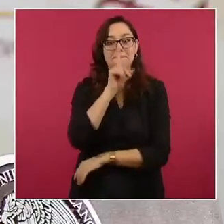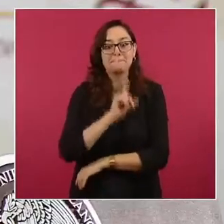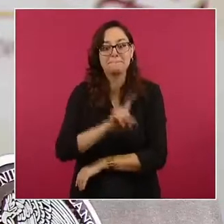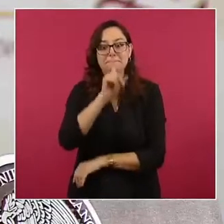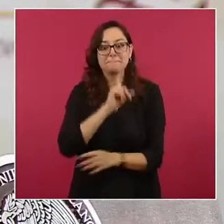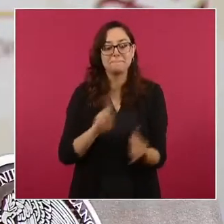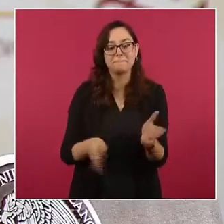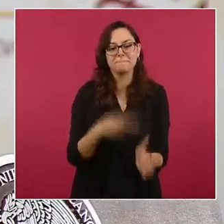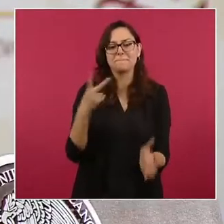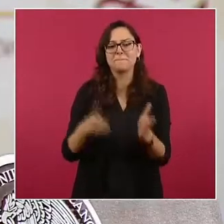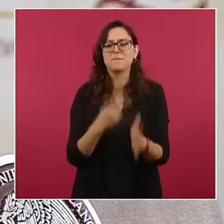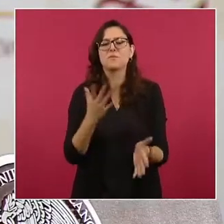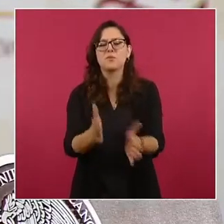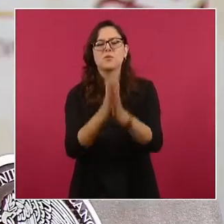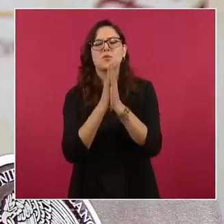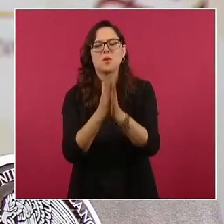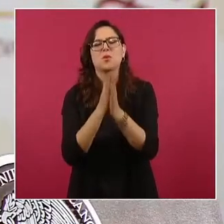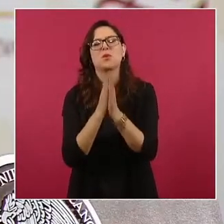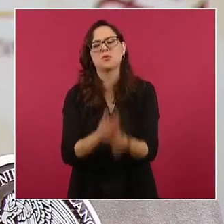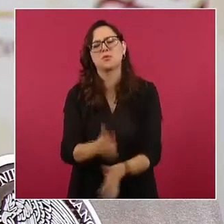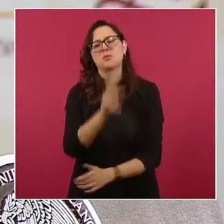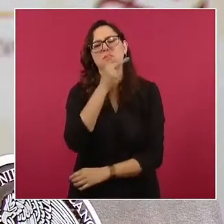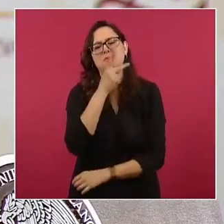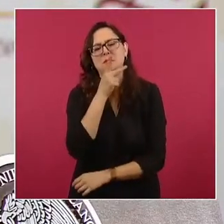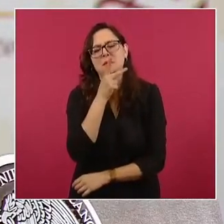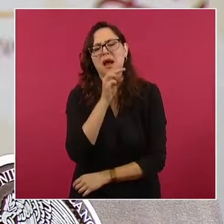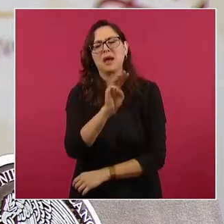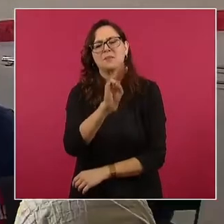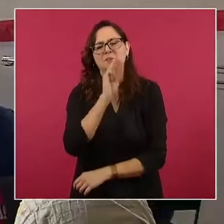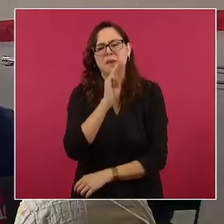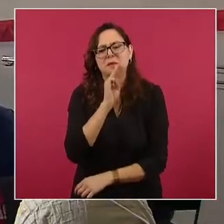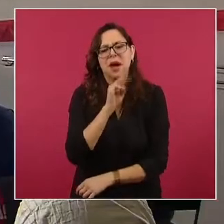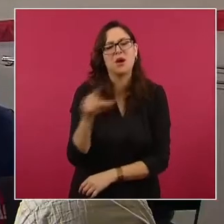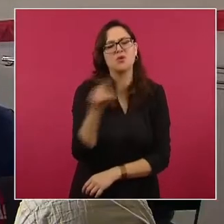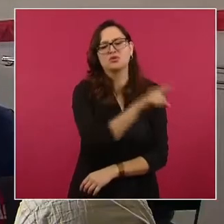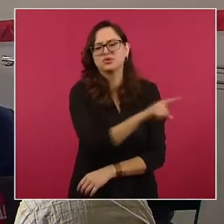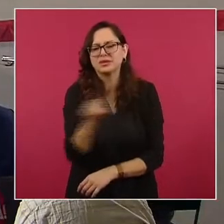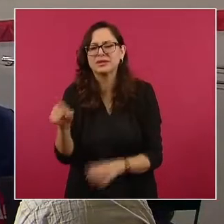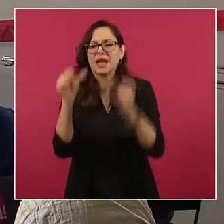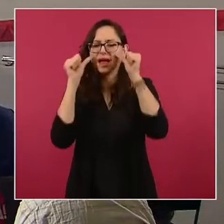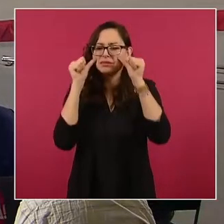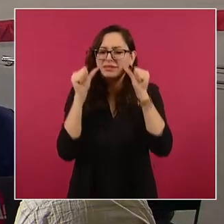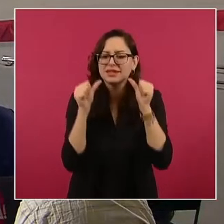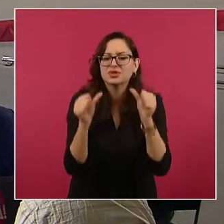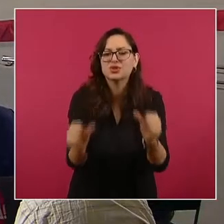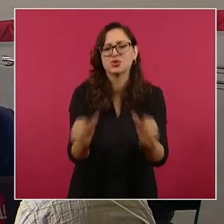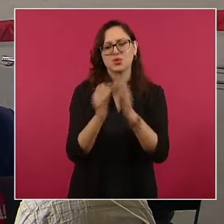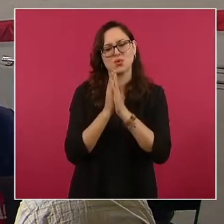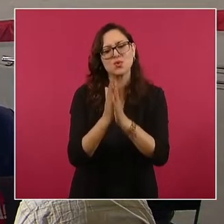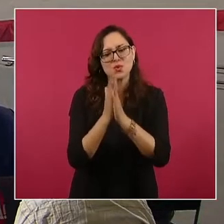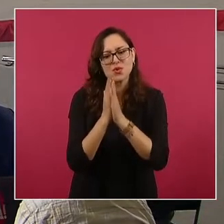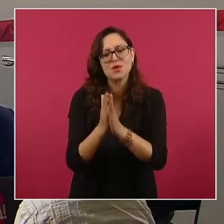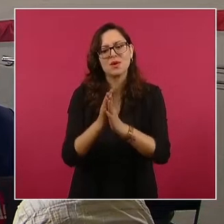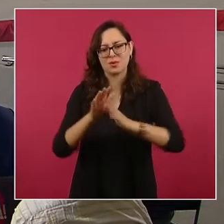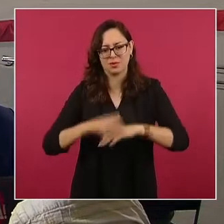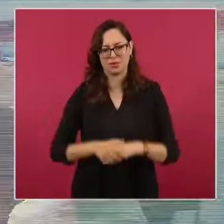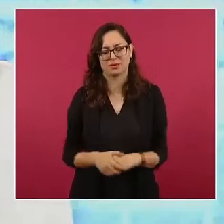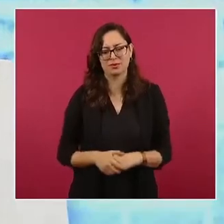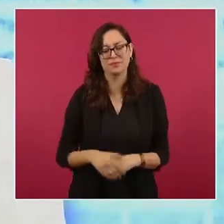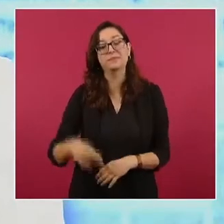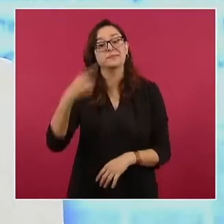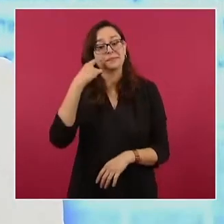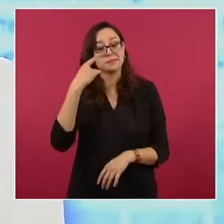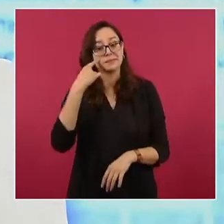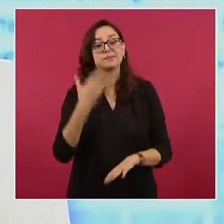que pongan mucha atención en este desmentido. A partir del anuncio hecho por la Secretaría de Educación